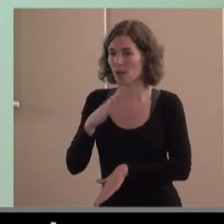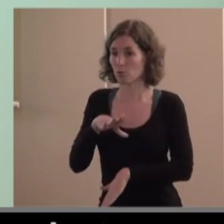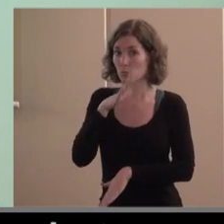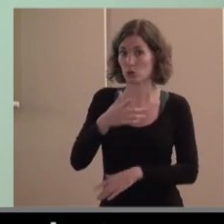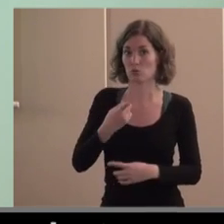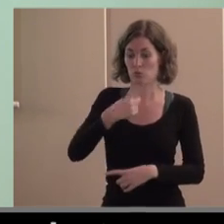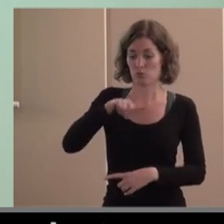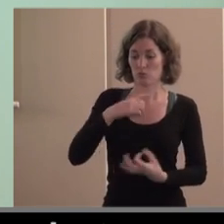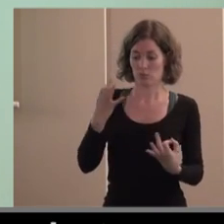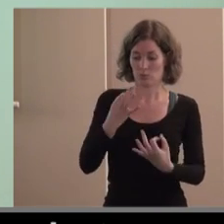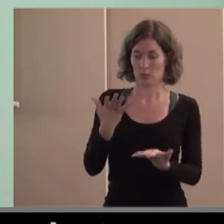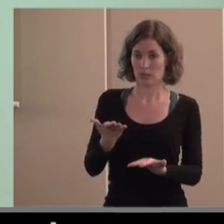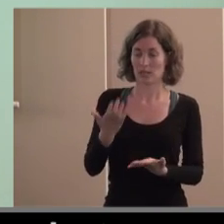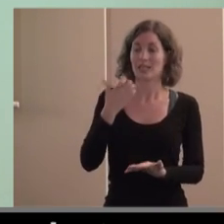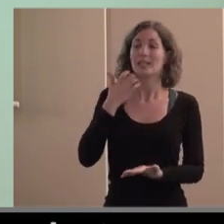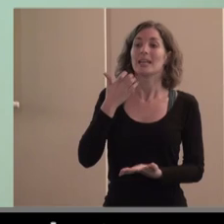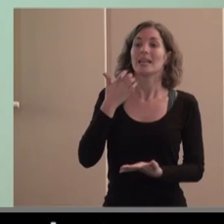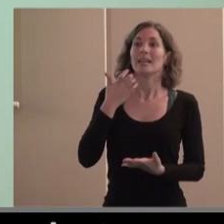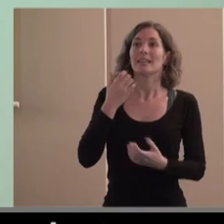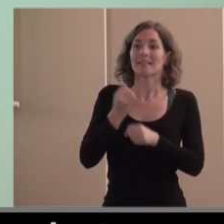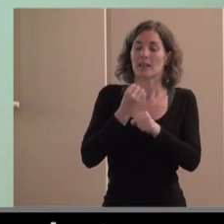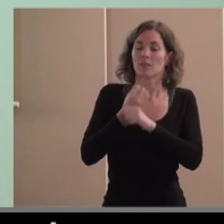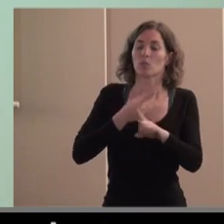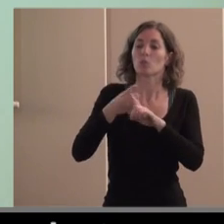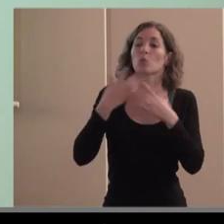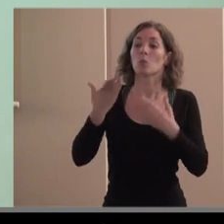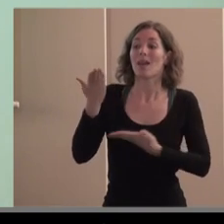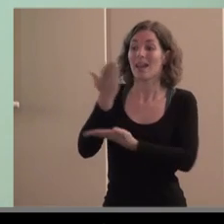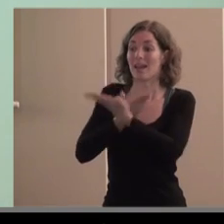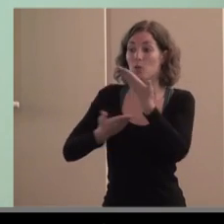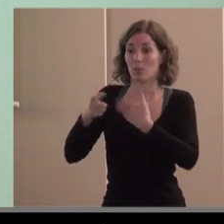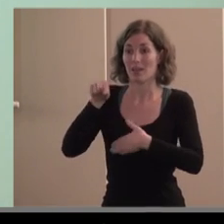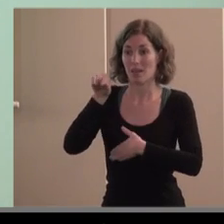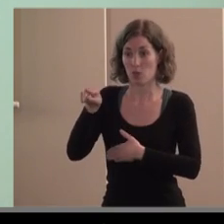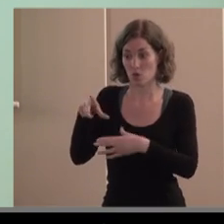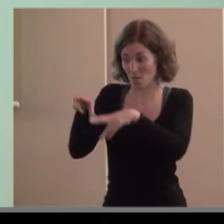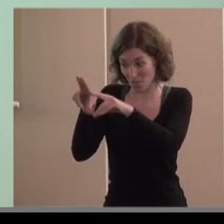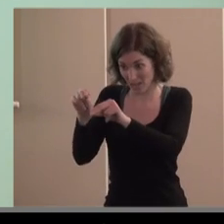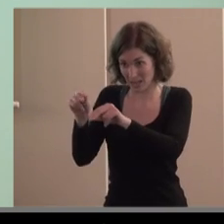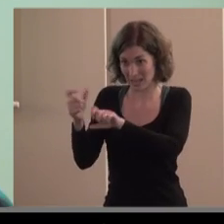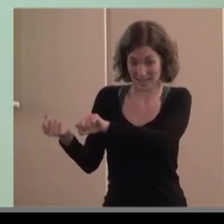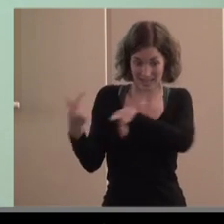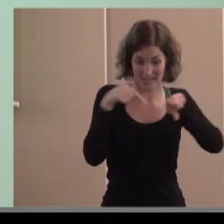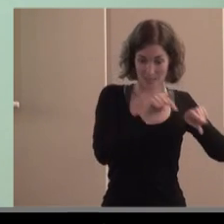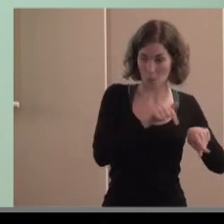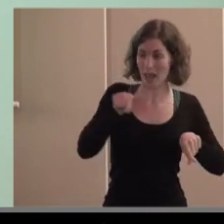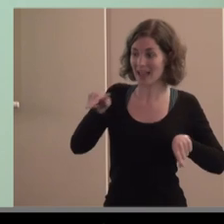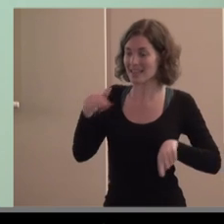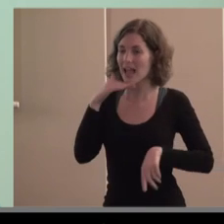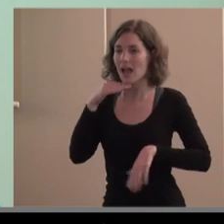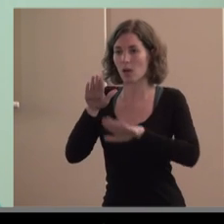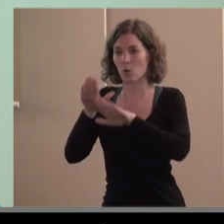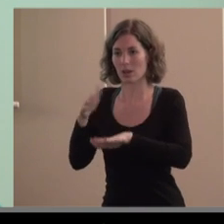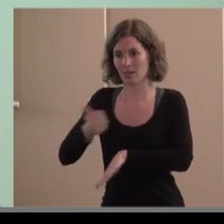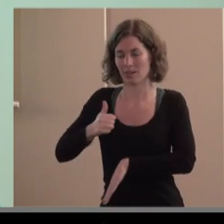cuando la cooperación se va a que yo quede y siga trabajando y entonces bueno ahí hemos hecho un trabajo junto al propio